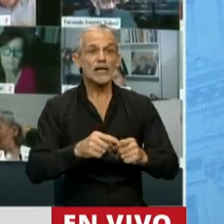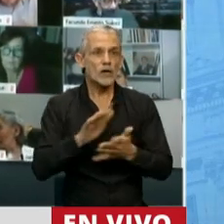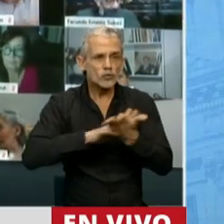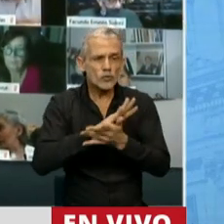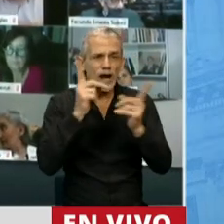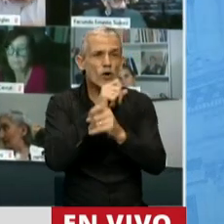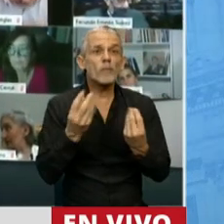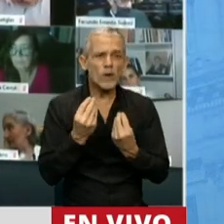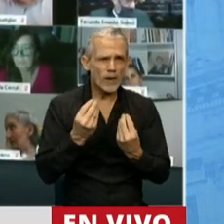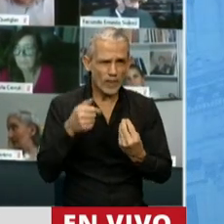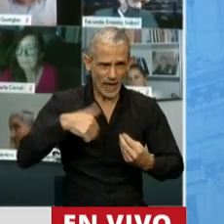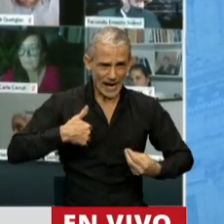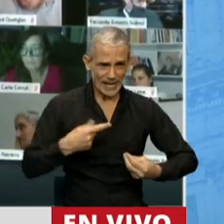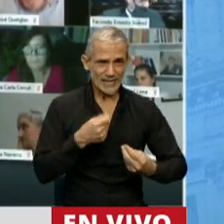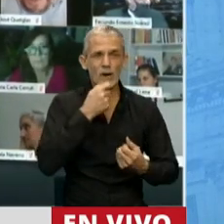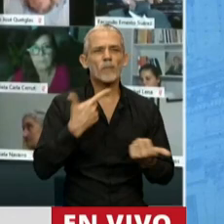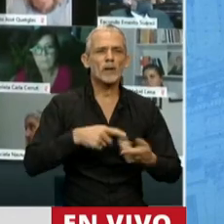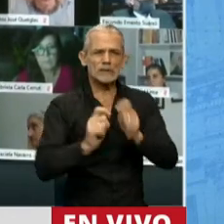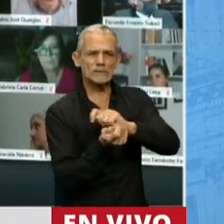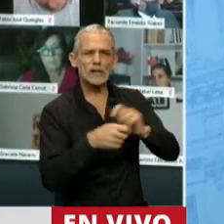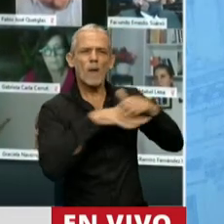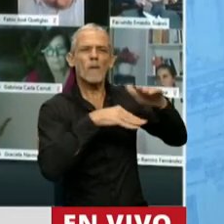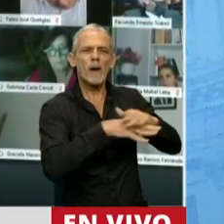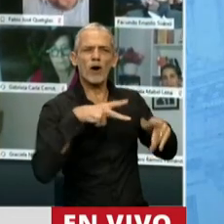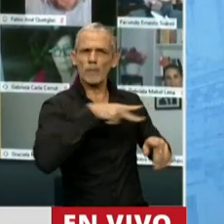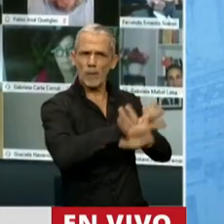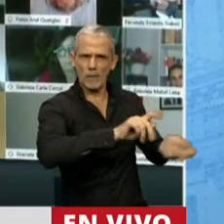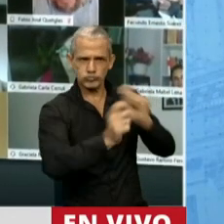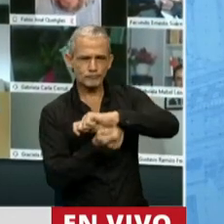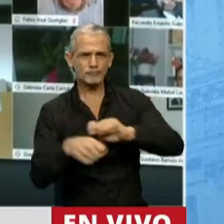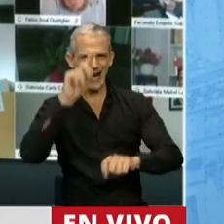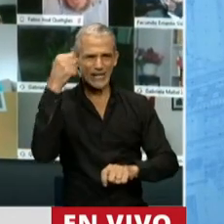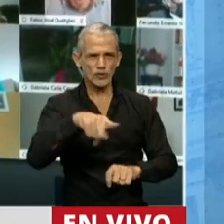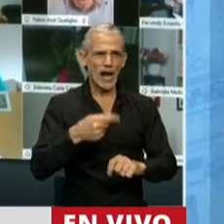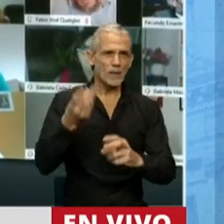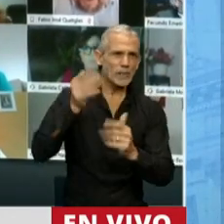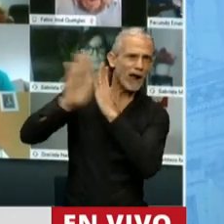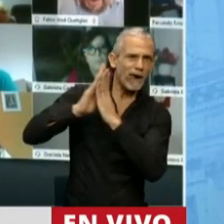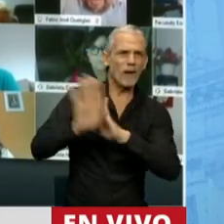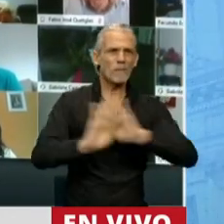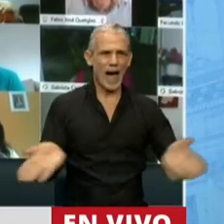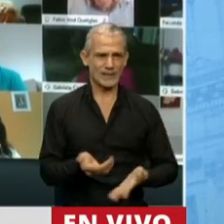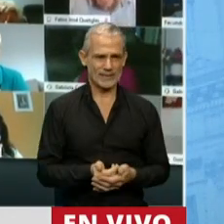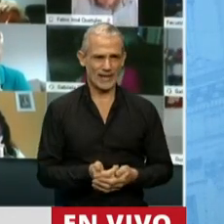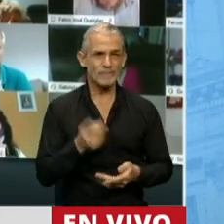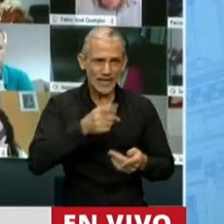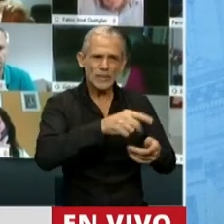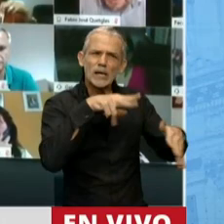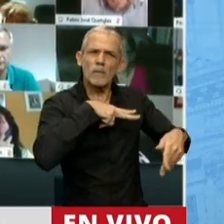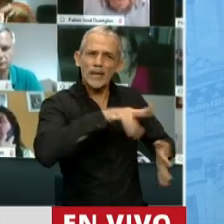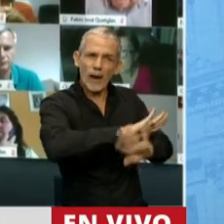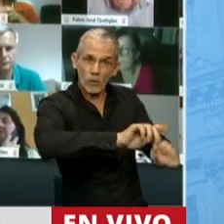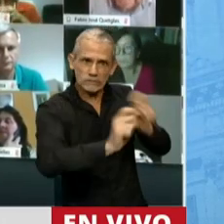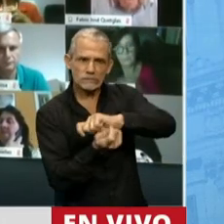los problemas estructurales, como la nacionalización de la banca para terminar con la fuga de capitales, como la nacionalización